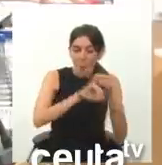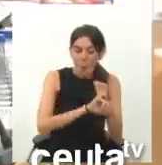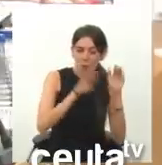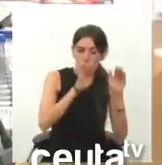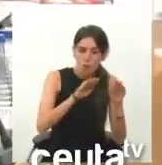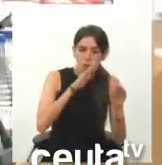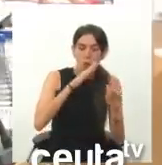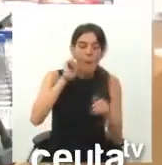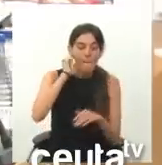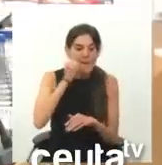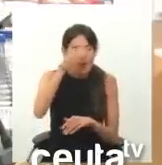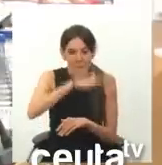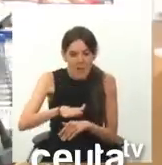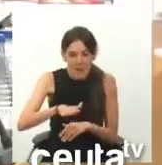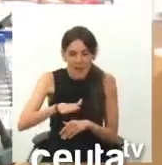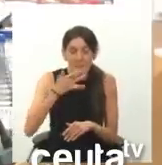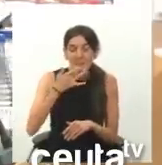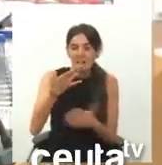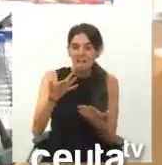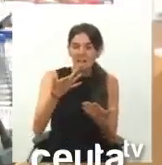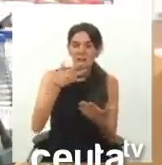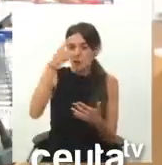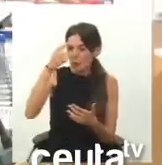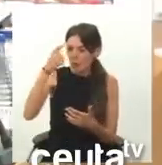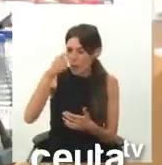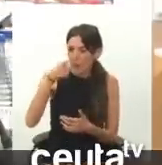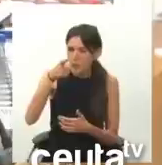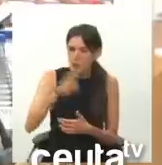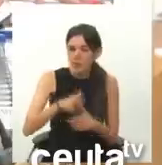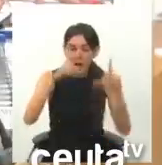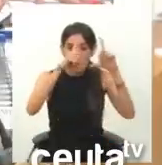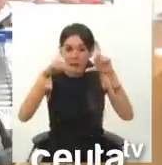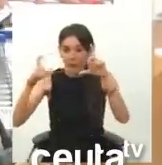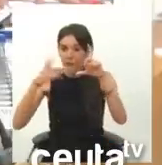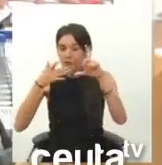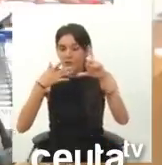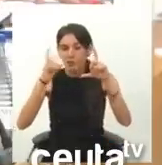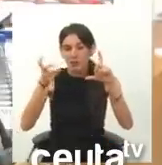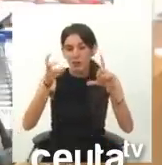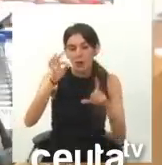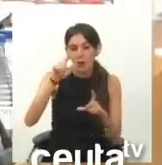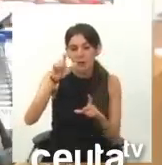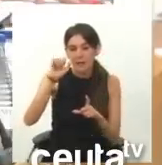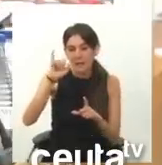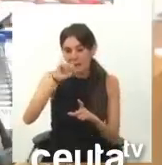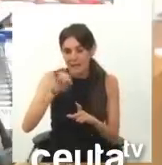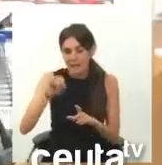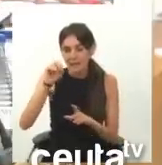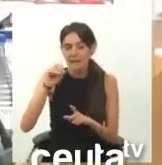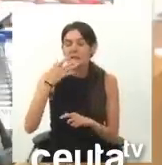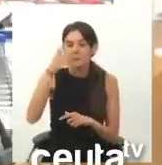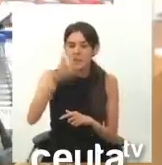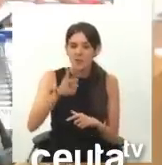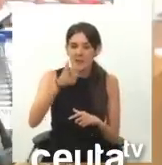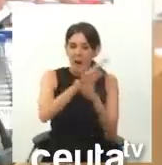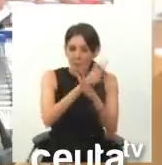abusaba de menores? Claro que cuando recordamos que usted se hace fotos con Tari Ramadán, con ese violador, pues